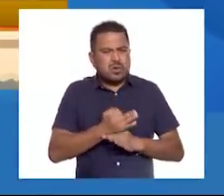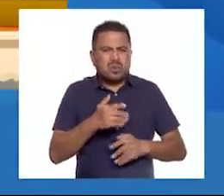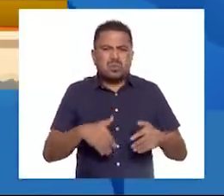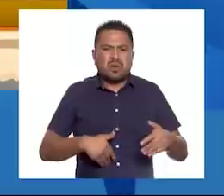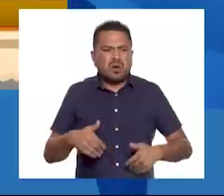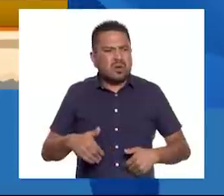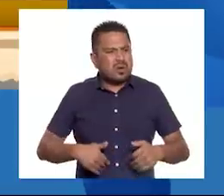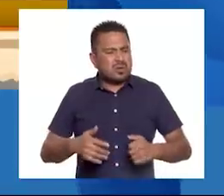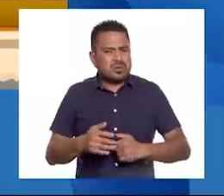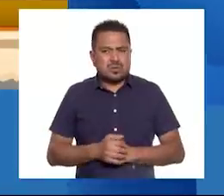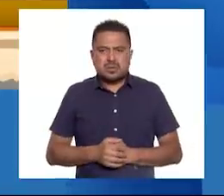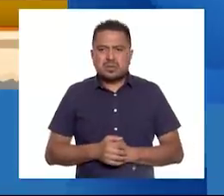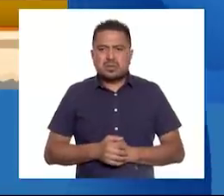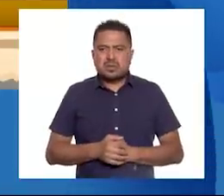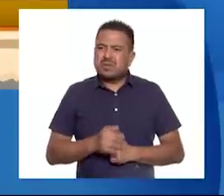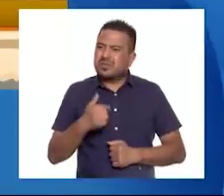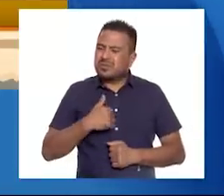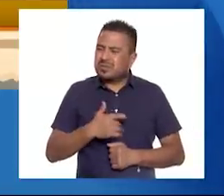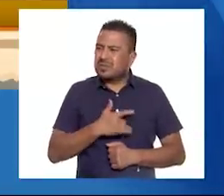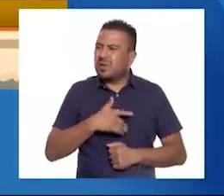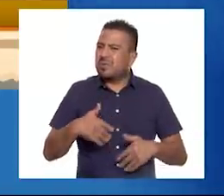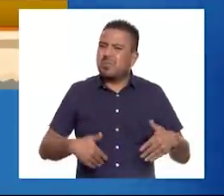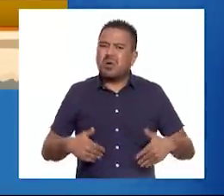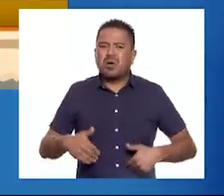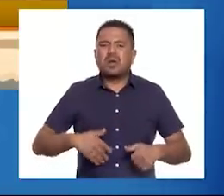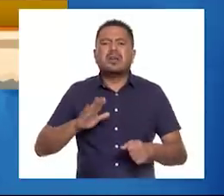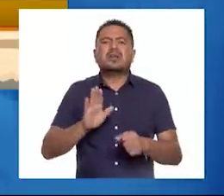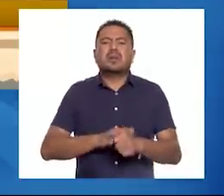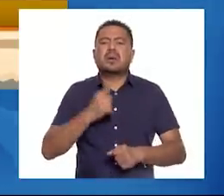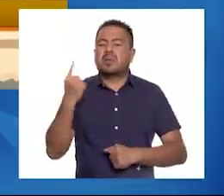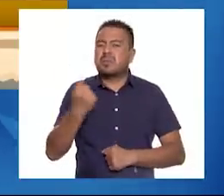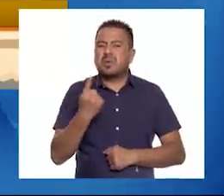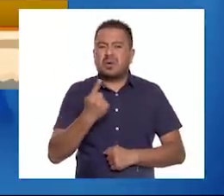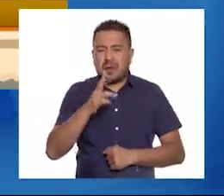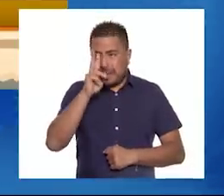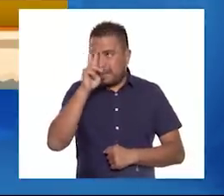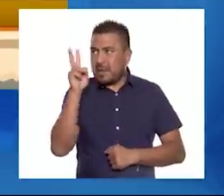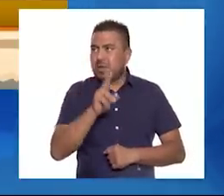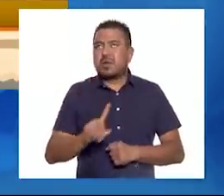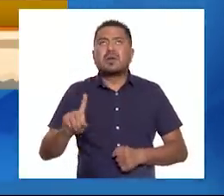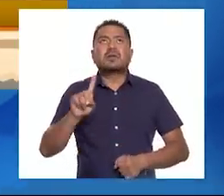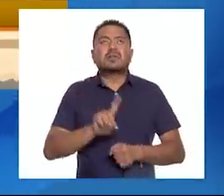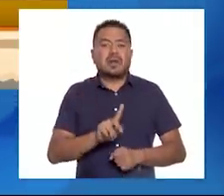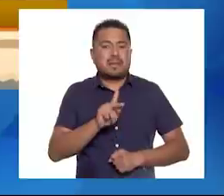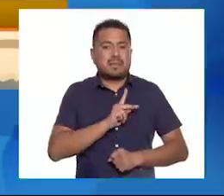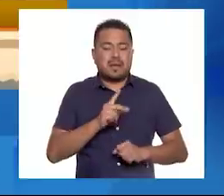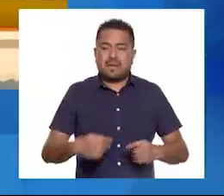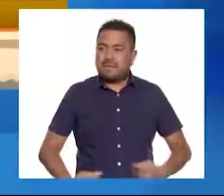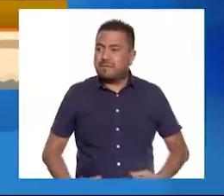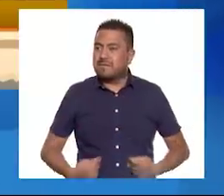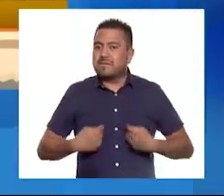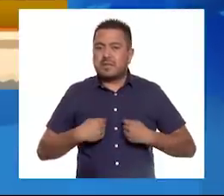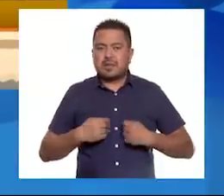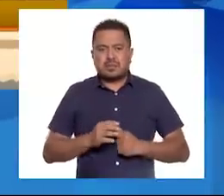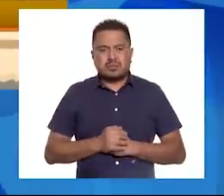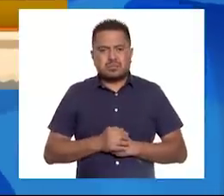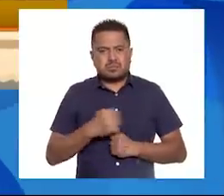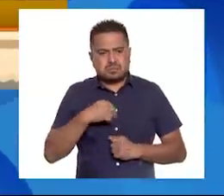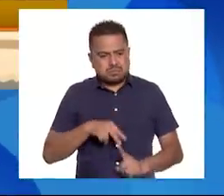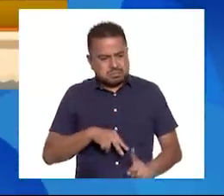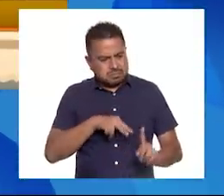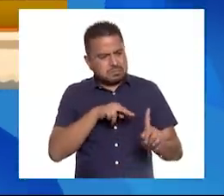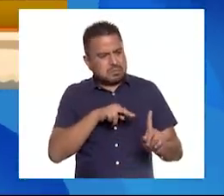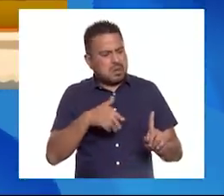molesta? Estoy molesta porque... Porque es el peor día de mi vida. Yo no te veo